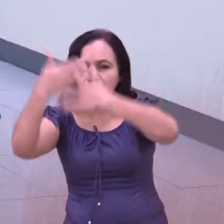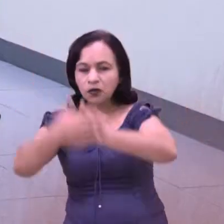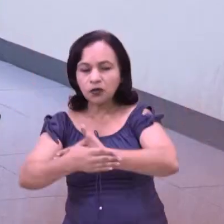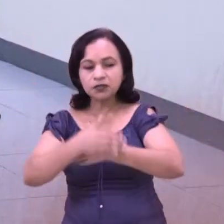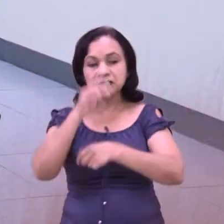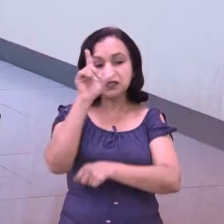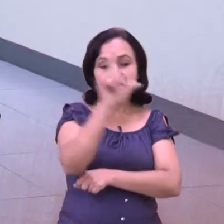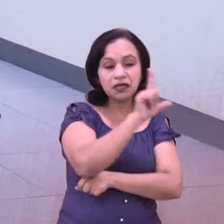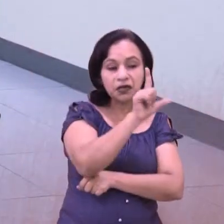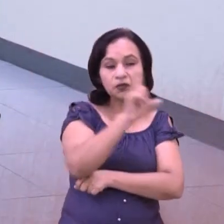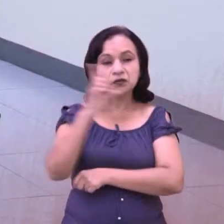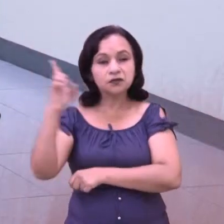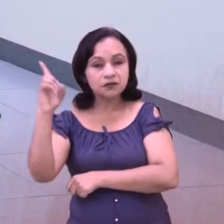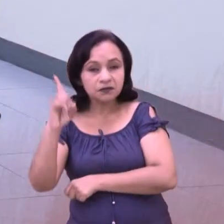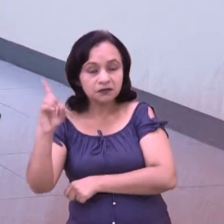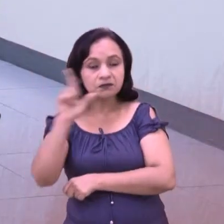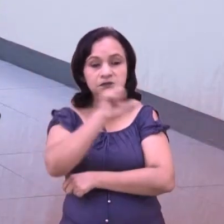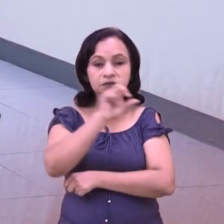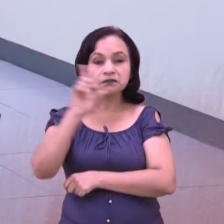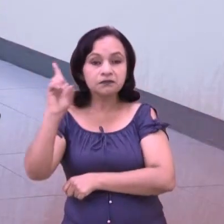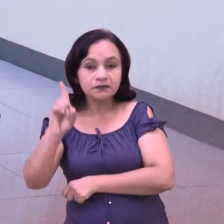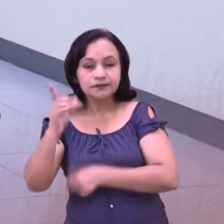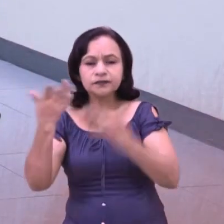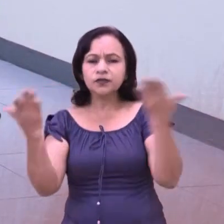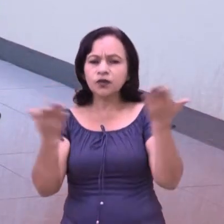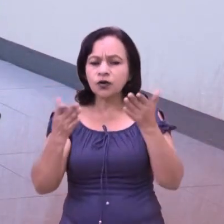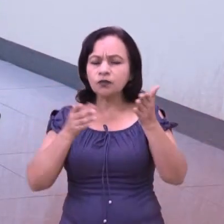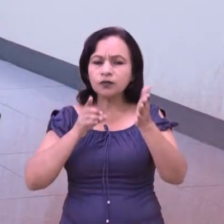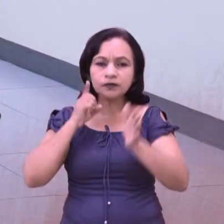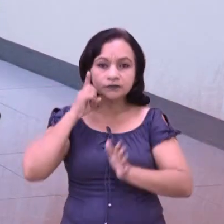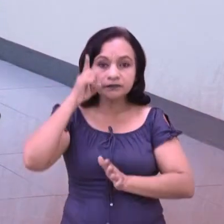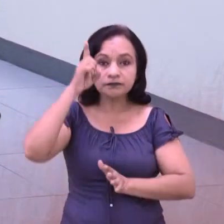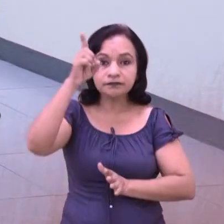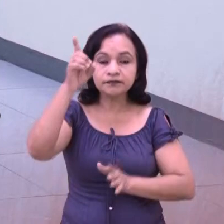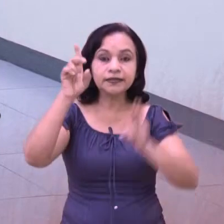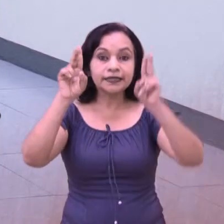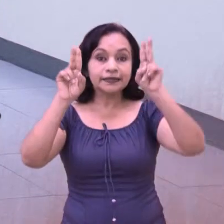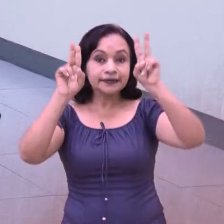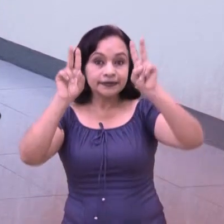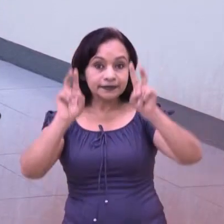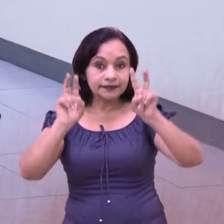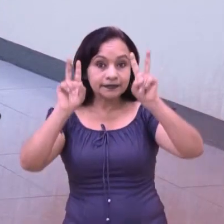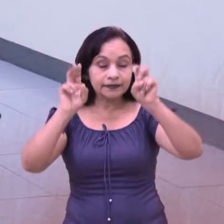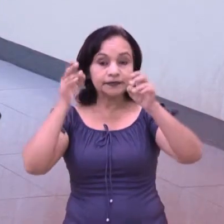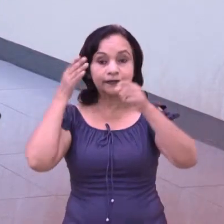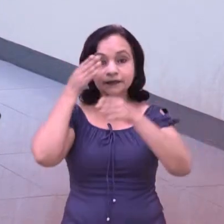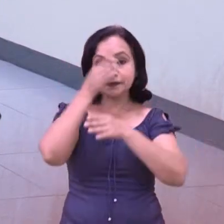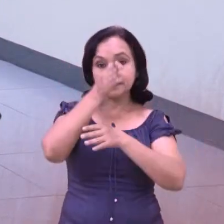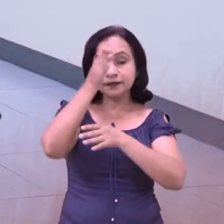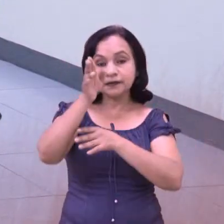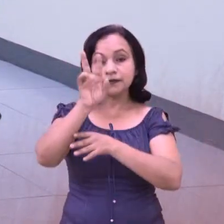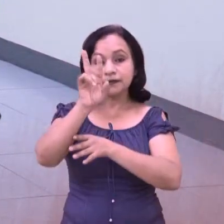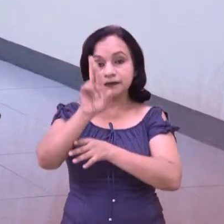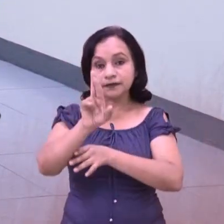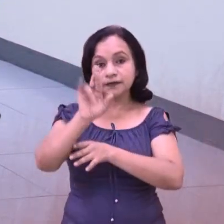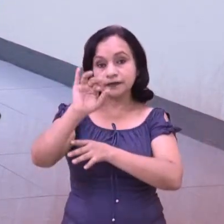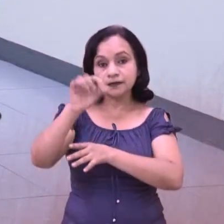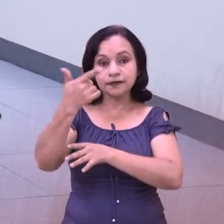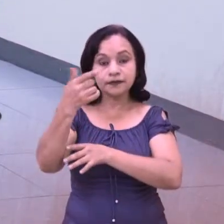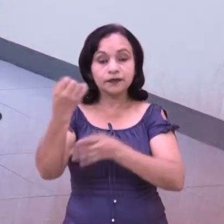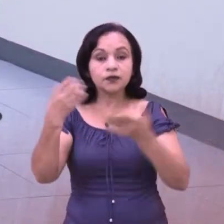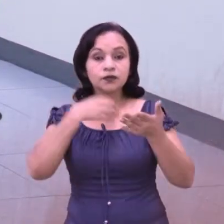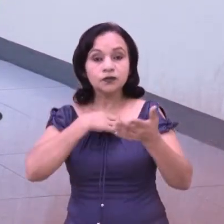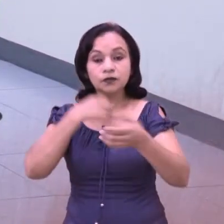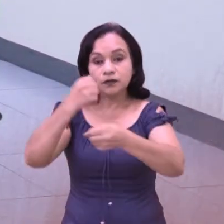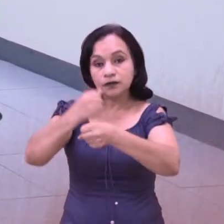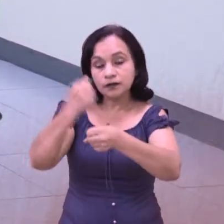Como bien comentamos al inicio del programa y vamos a estar hablando acerca de los avances obtenidos en el tema de la gestión integral del riesgo, asimismo el